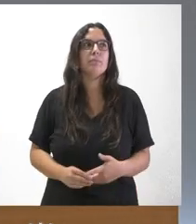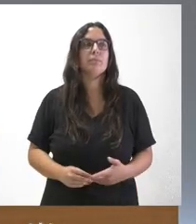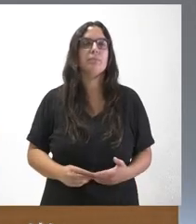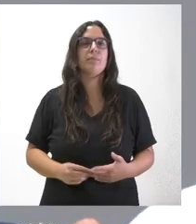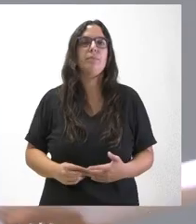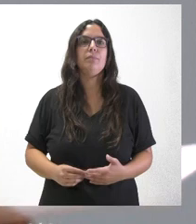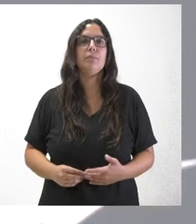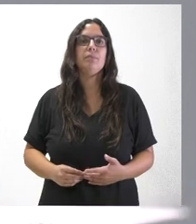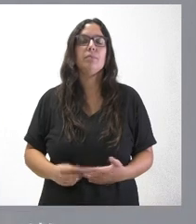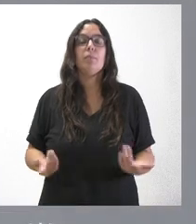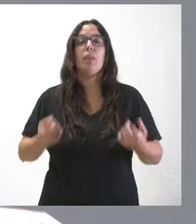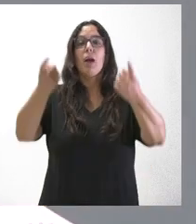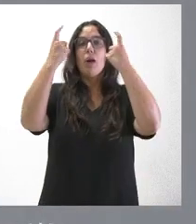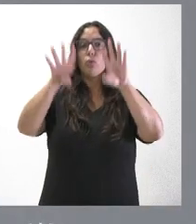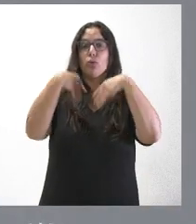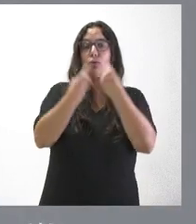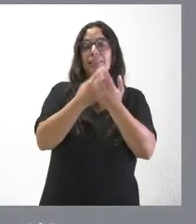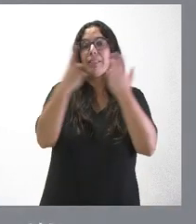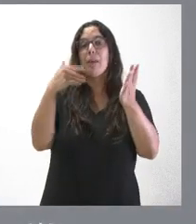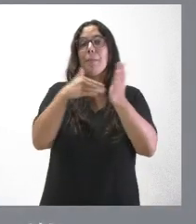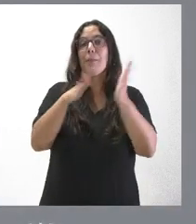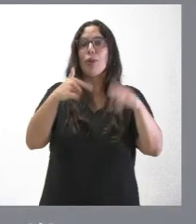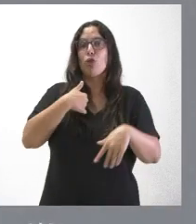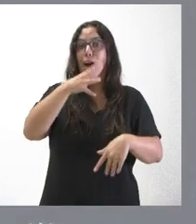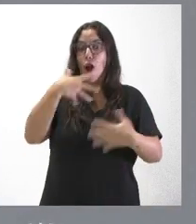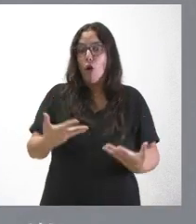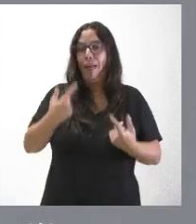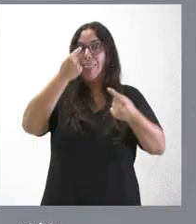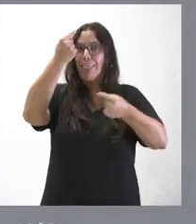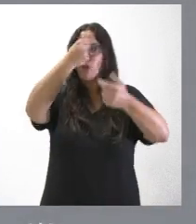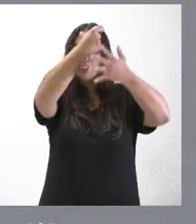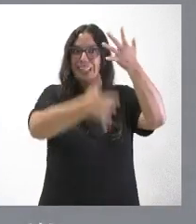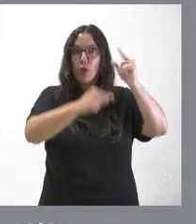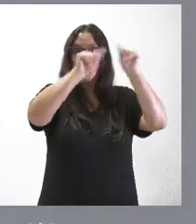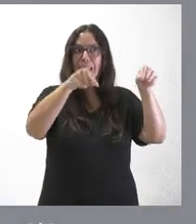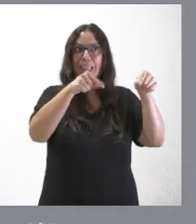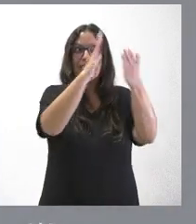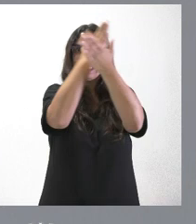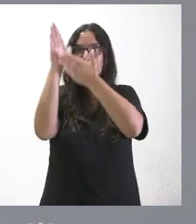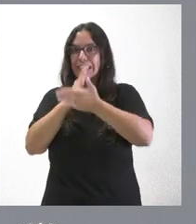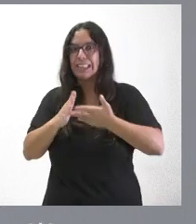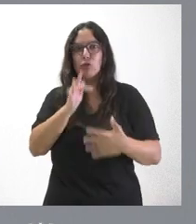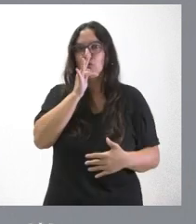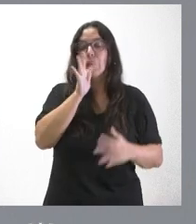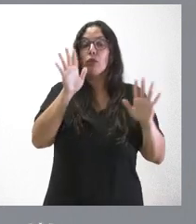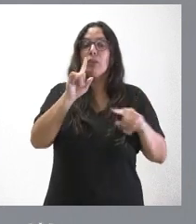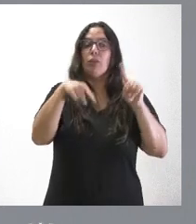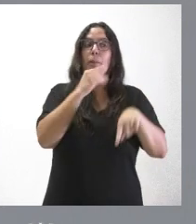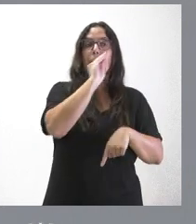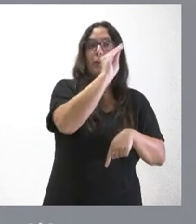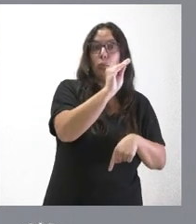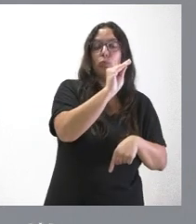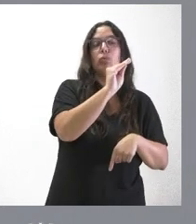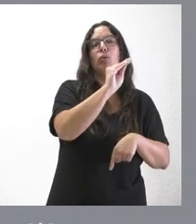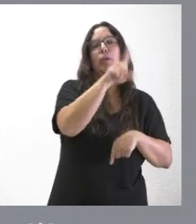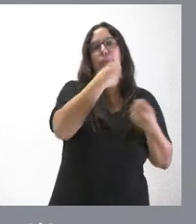Pues, el número de alumnos totales son 16.000, pero yo no tengo ahora el listado concreto por provincias, pero seguro que se lo podremos comunicar algo de la mañana.